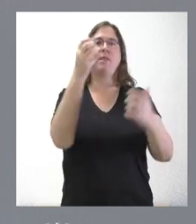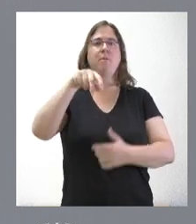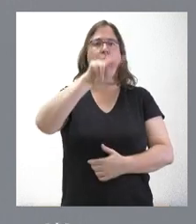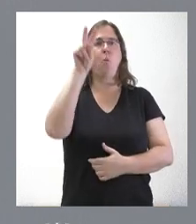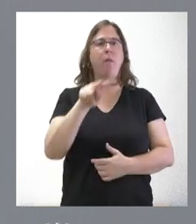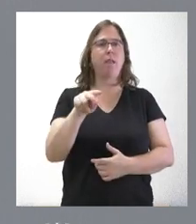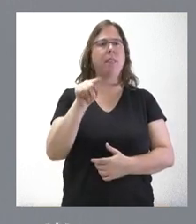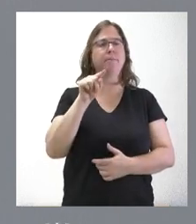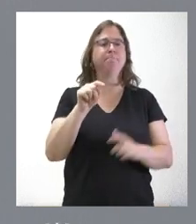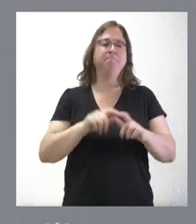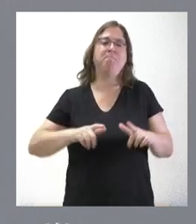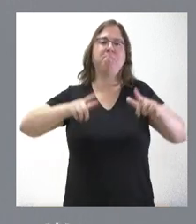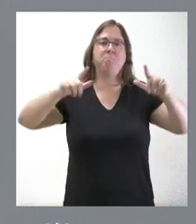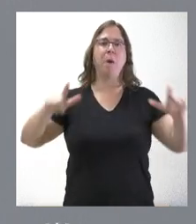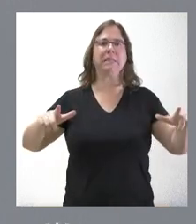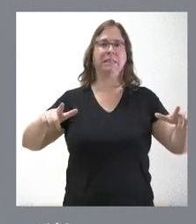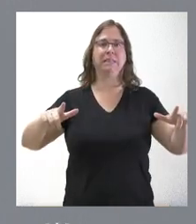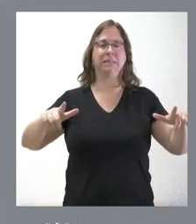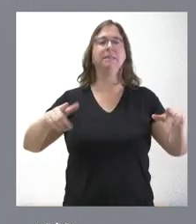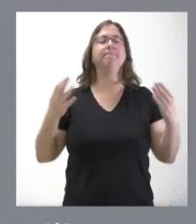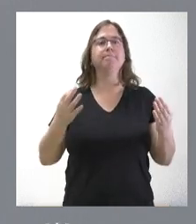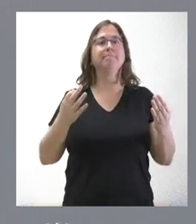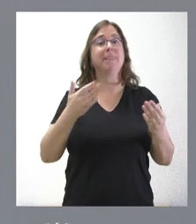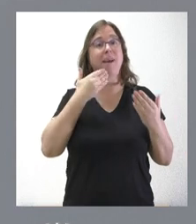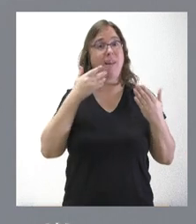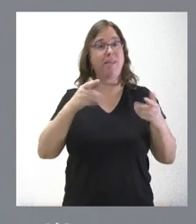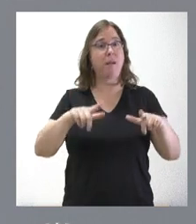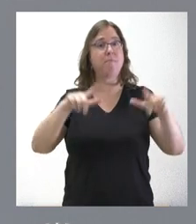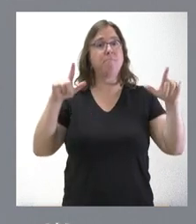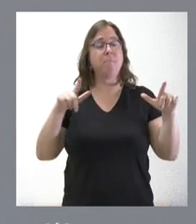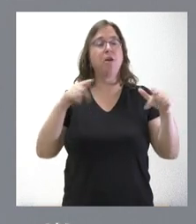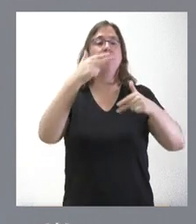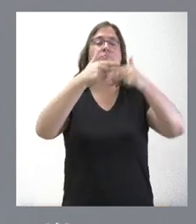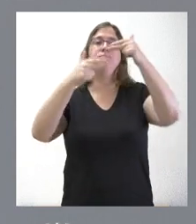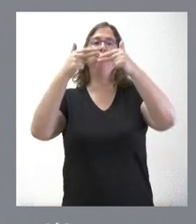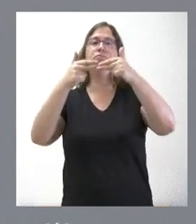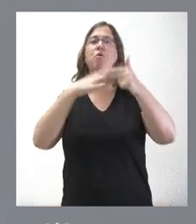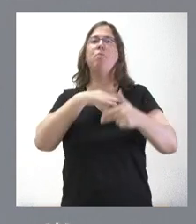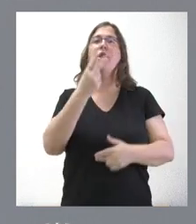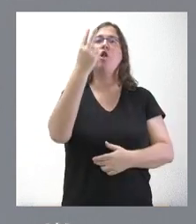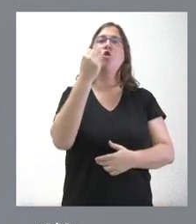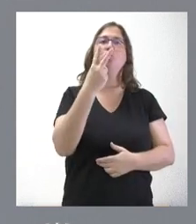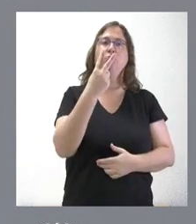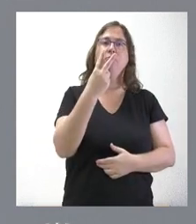mayor dotación nos permite que la superficie construida alcance los 2